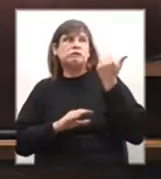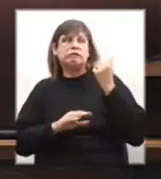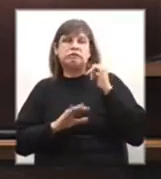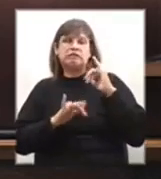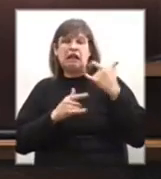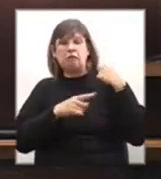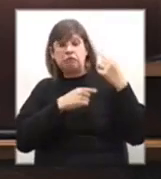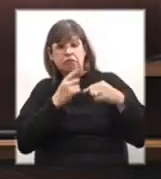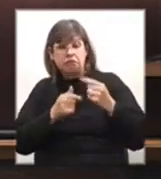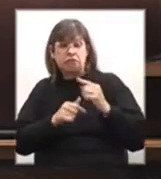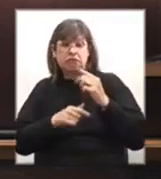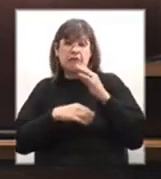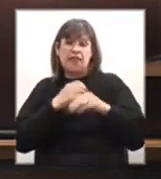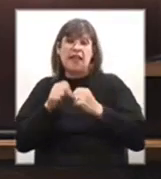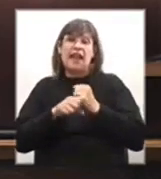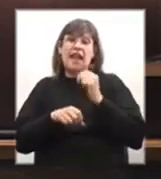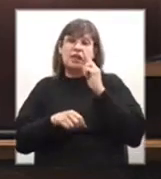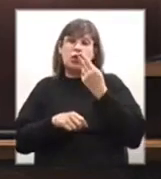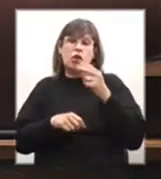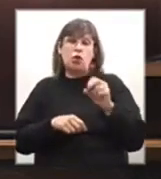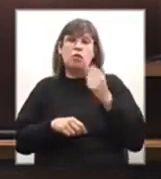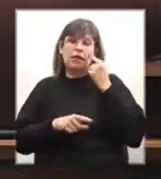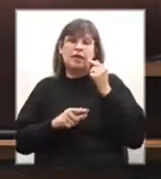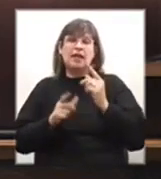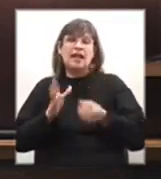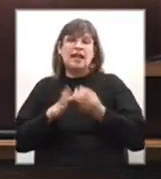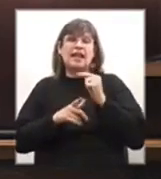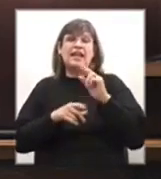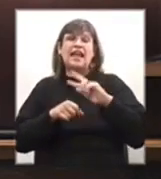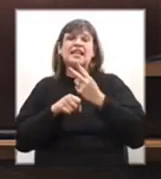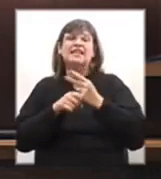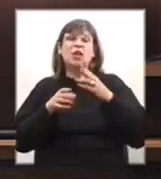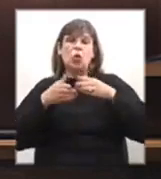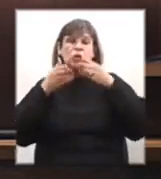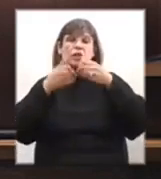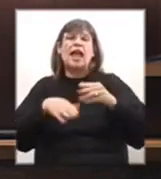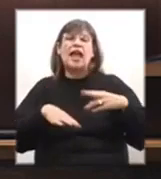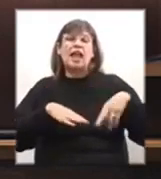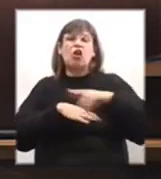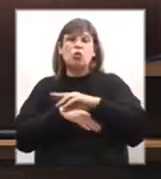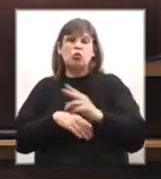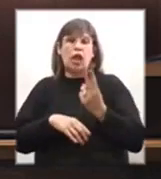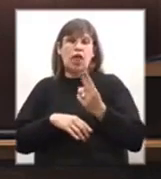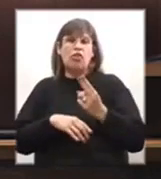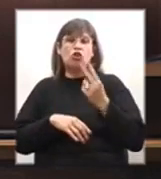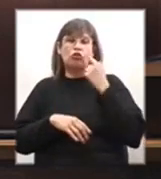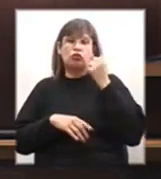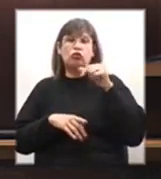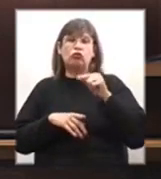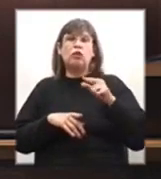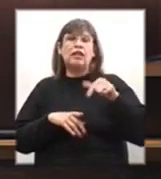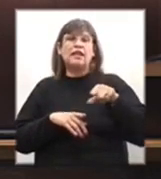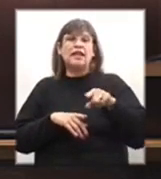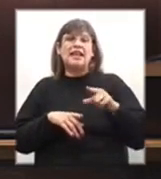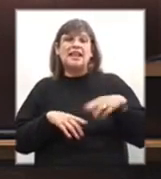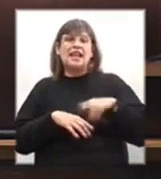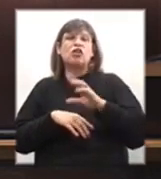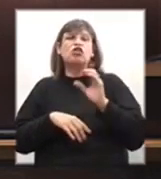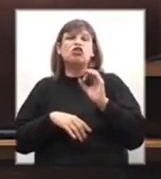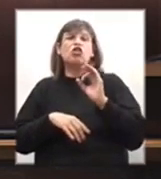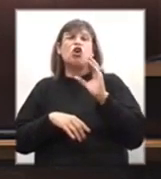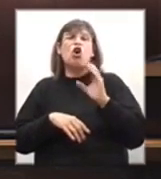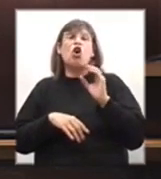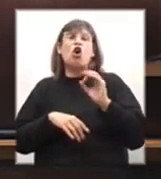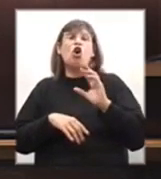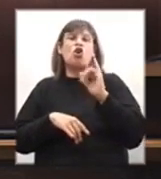2020 que es crear el segundo puente en la ruta 2 sobre el arroyo Coya a la altura de la ciudad de Rosario, que